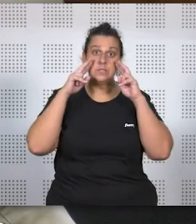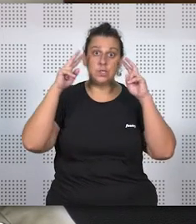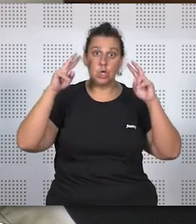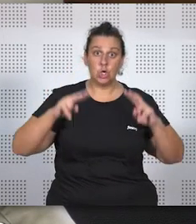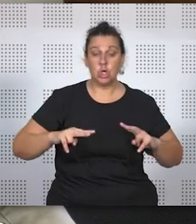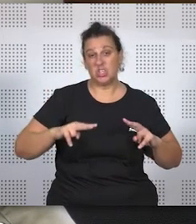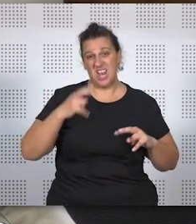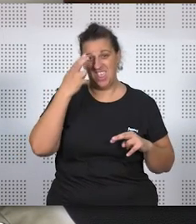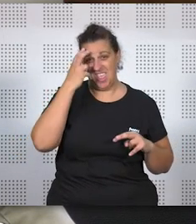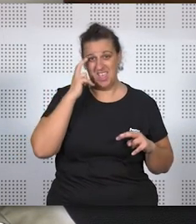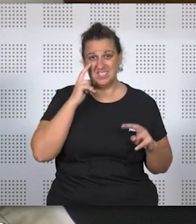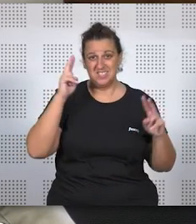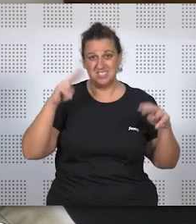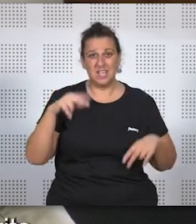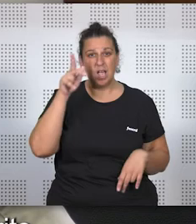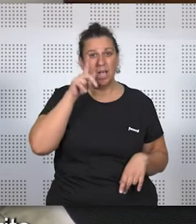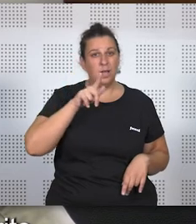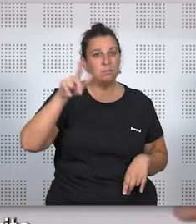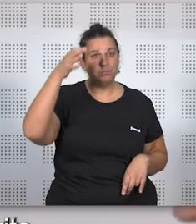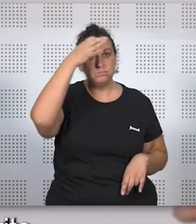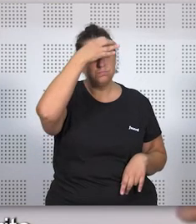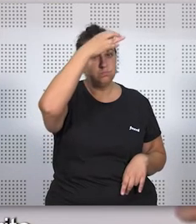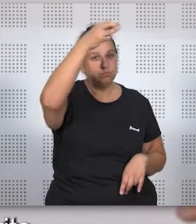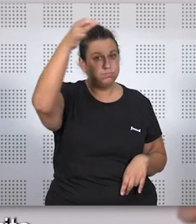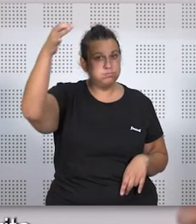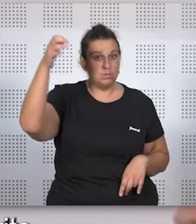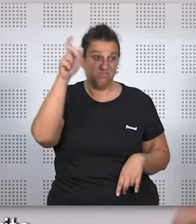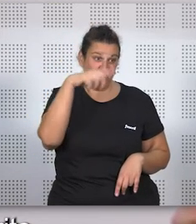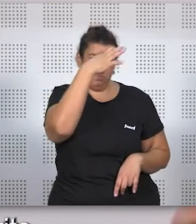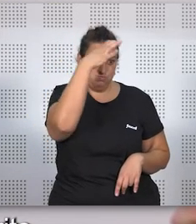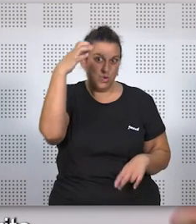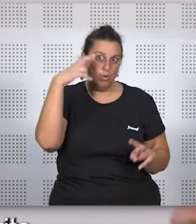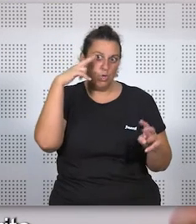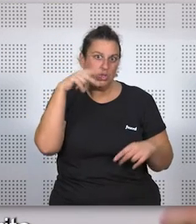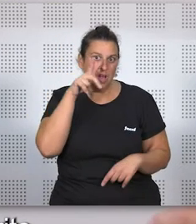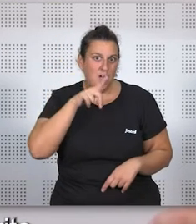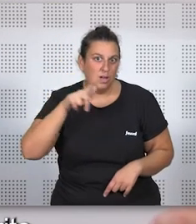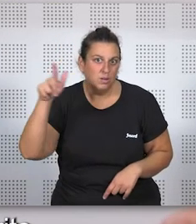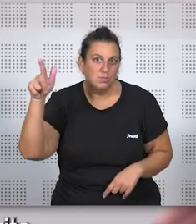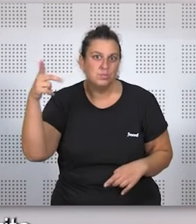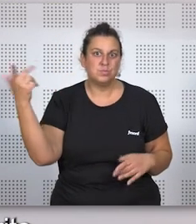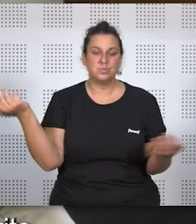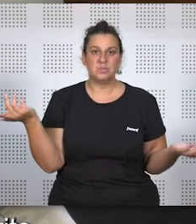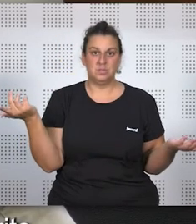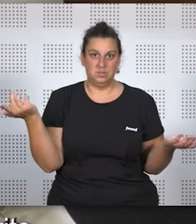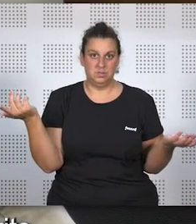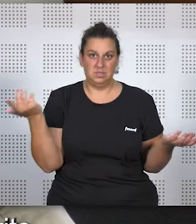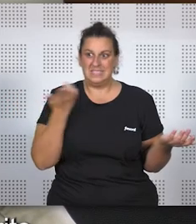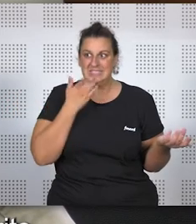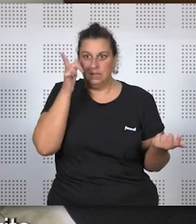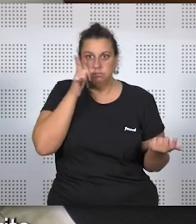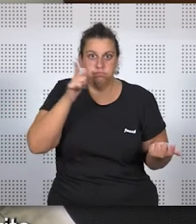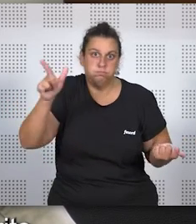que se encuentran distantes de las poblaciones en las que está demarcada, del distrito notarial en que está demarcado,